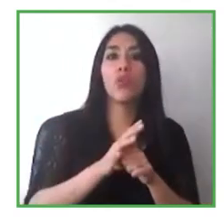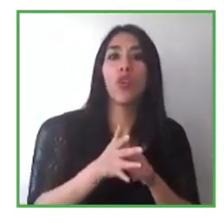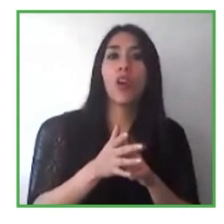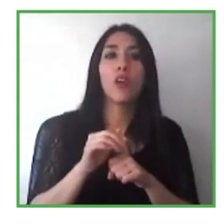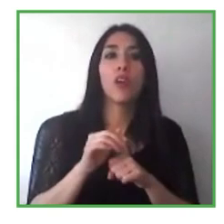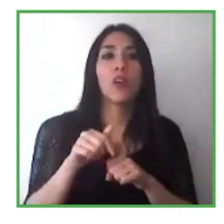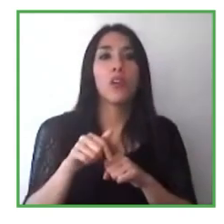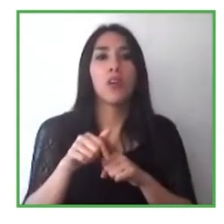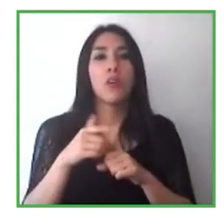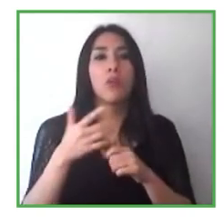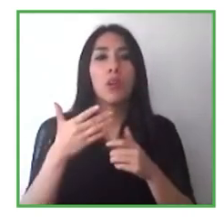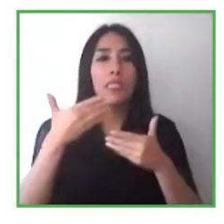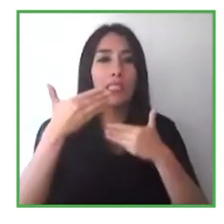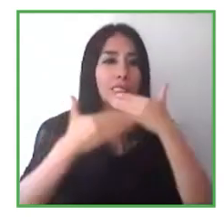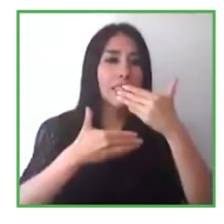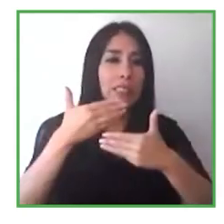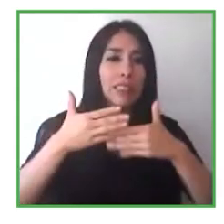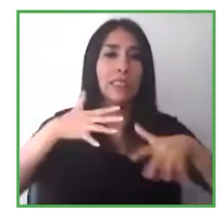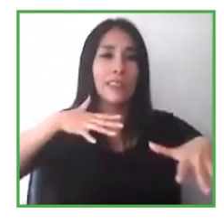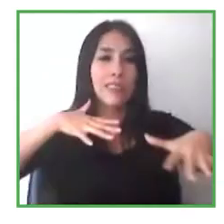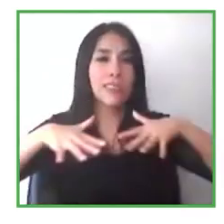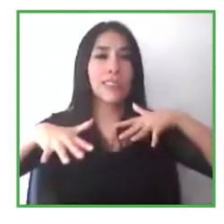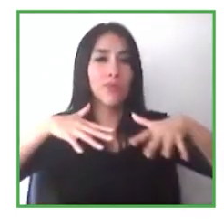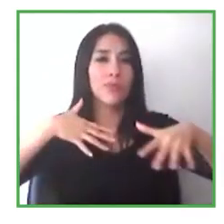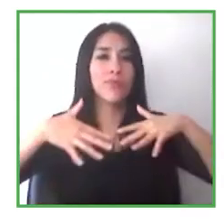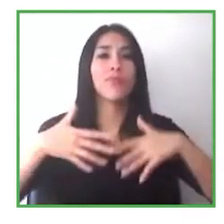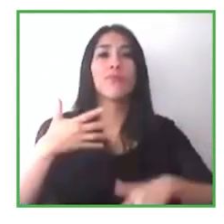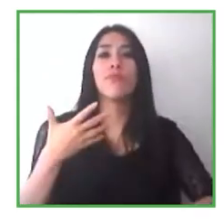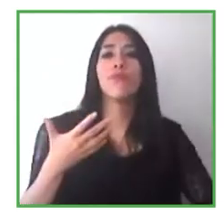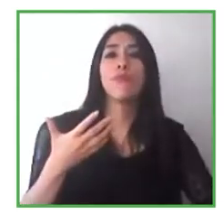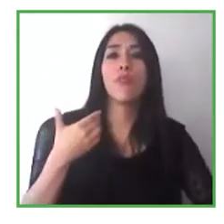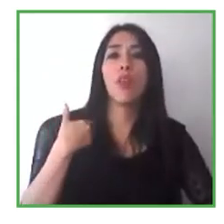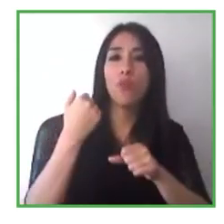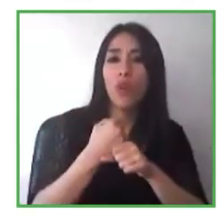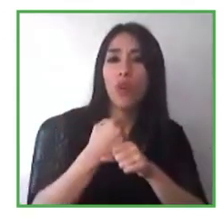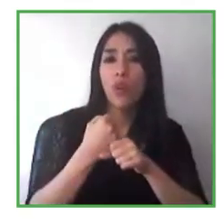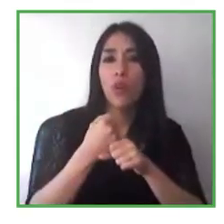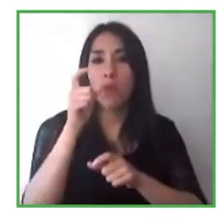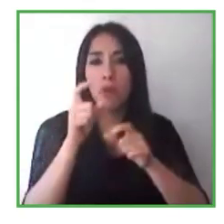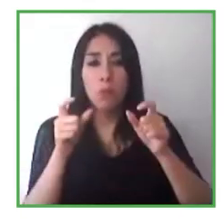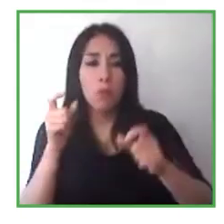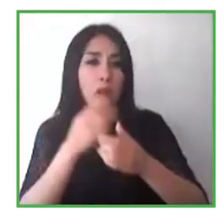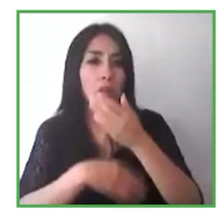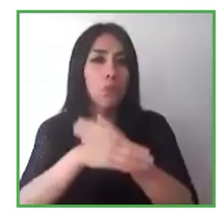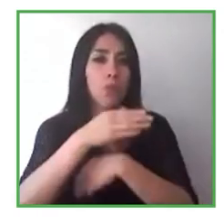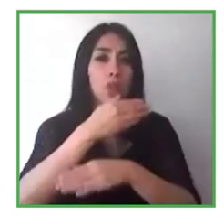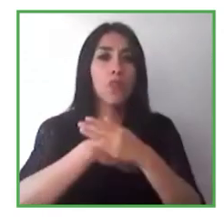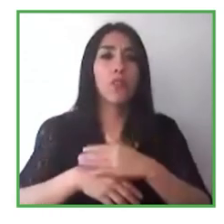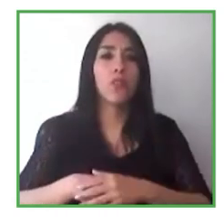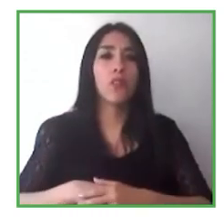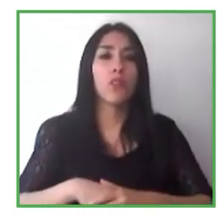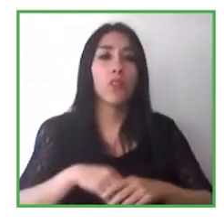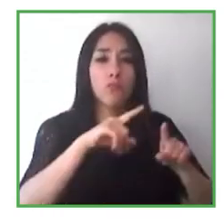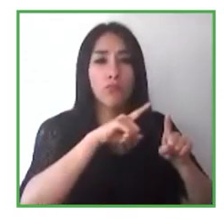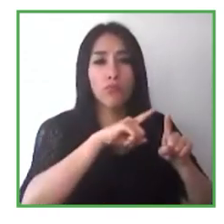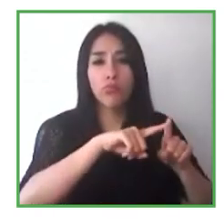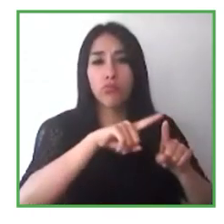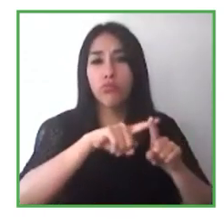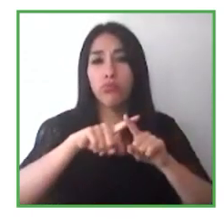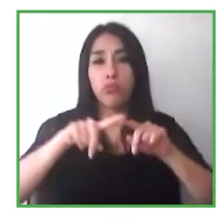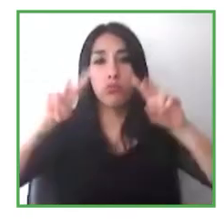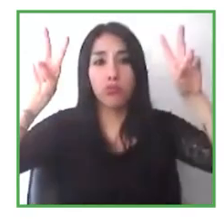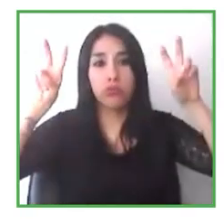impulsar el trabajo de las personas con discapacidades en los roles relacionados a la tecnología, a la información? Vamos a comenzar con Jessica.